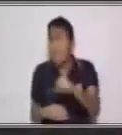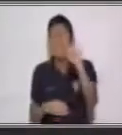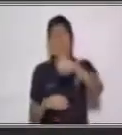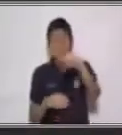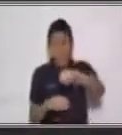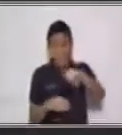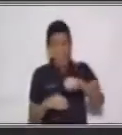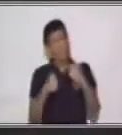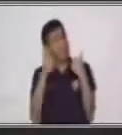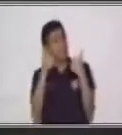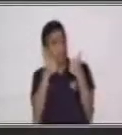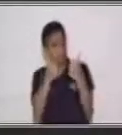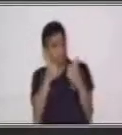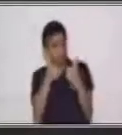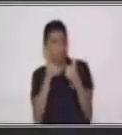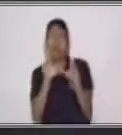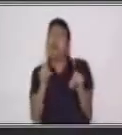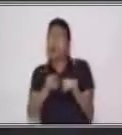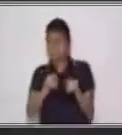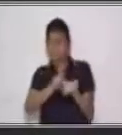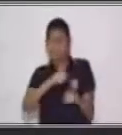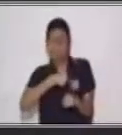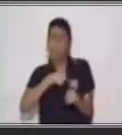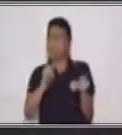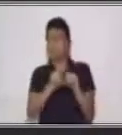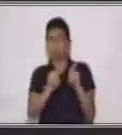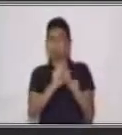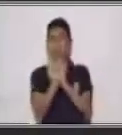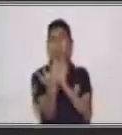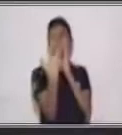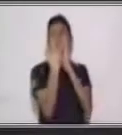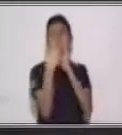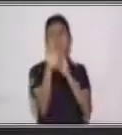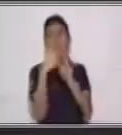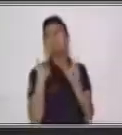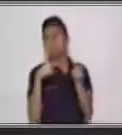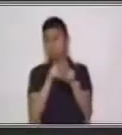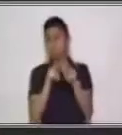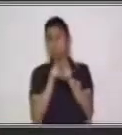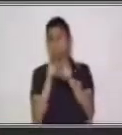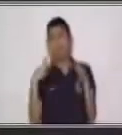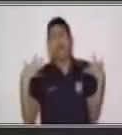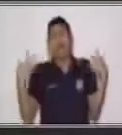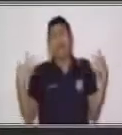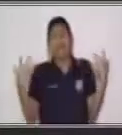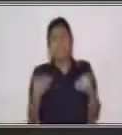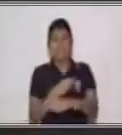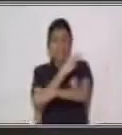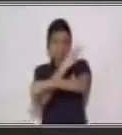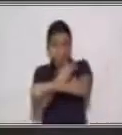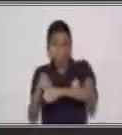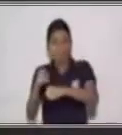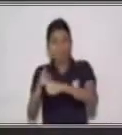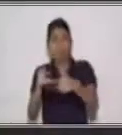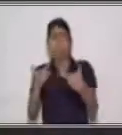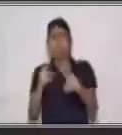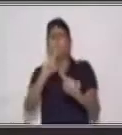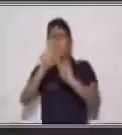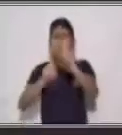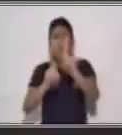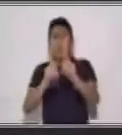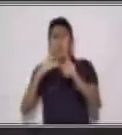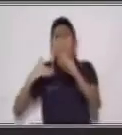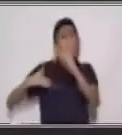¡Sí! ¡Muy bien! Pues a mí también me encantó mucho la historia de nuestros abuelitos. ¿Qué fue lo que más te gustó de la historia?